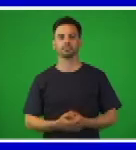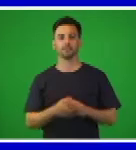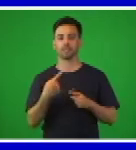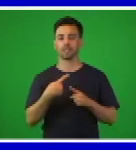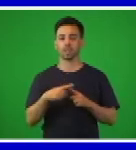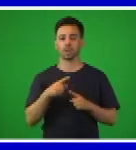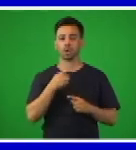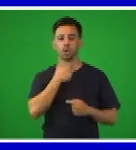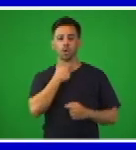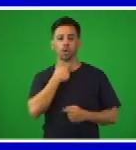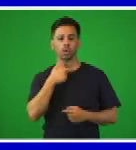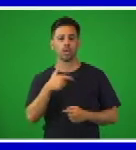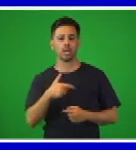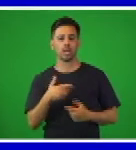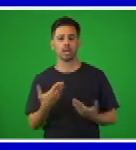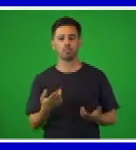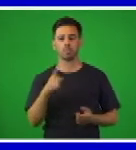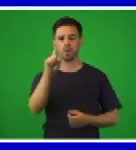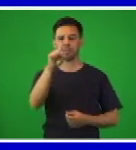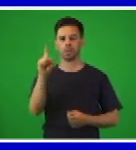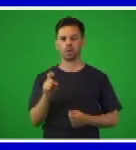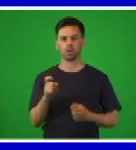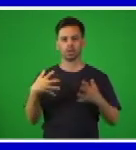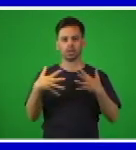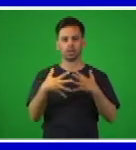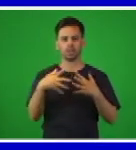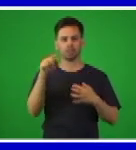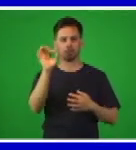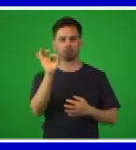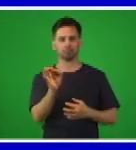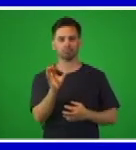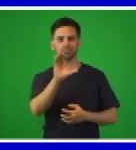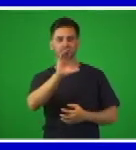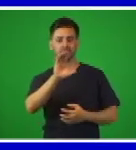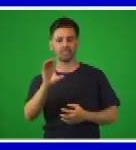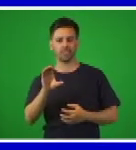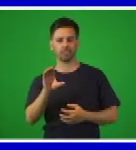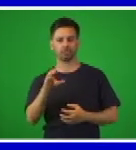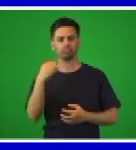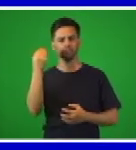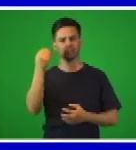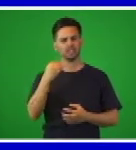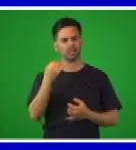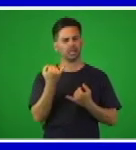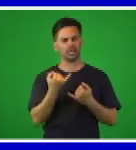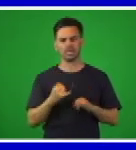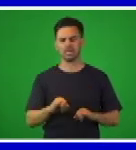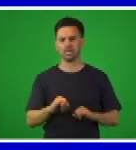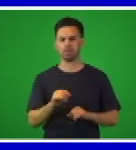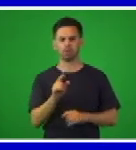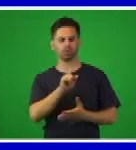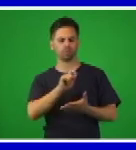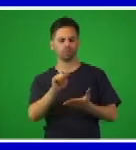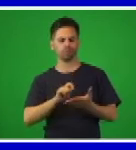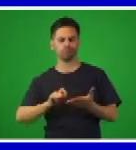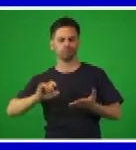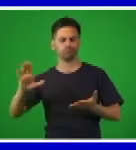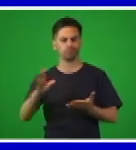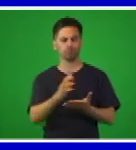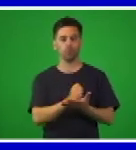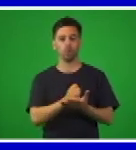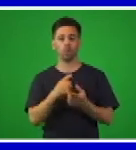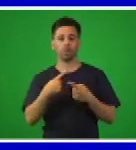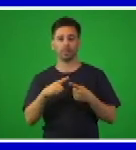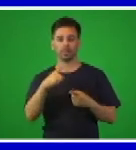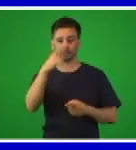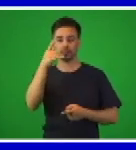Otros ejemplos de preguntas relacionados con este texto y sé que no es posible que lo puedan copiar todo en este momento, pero sí nos